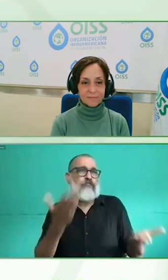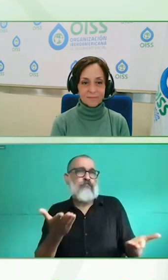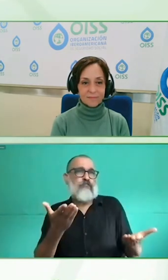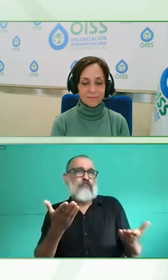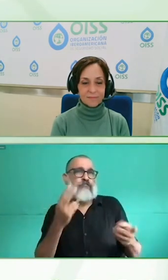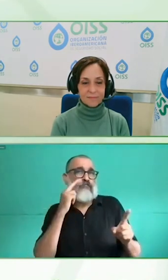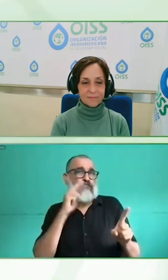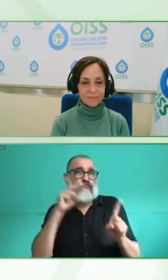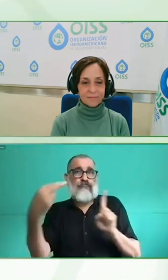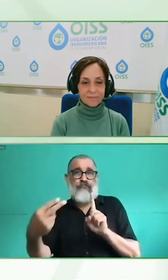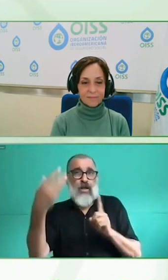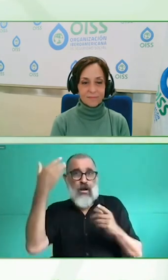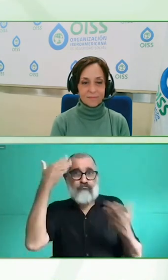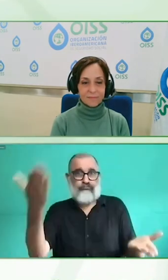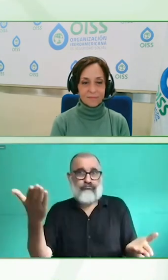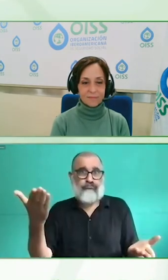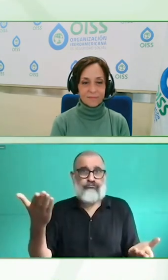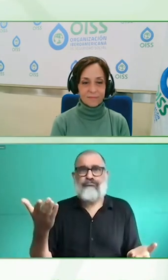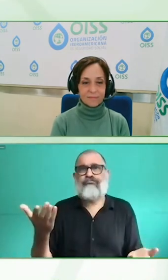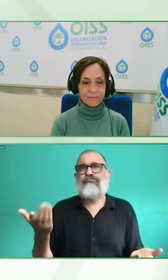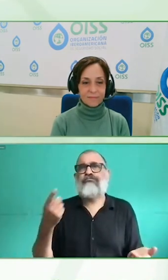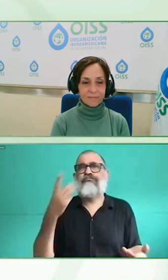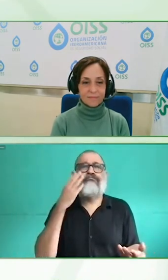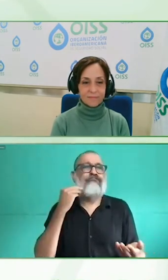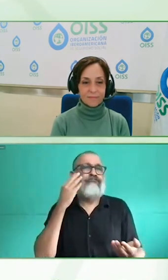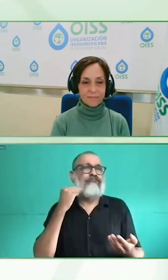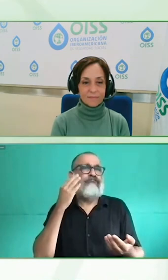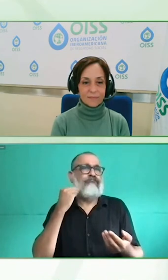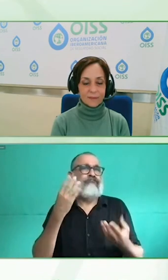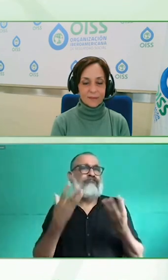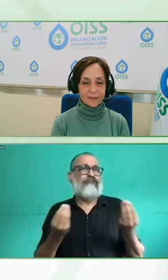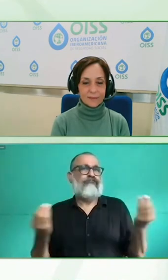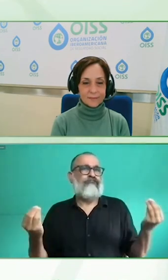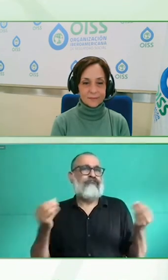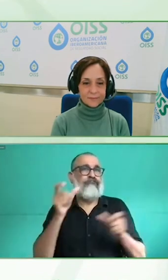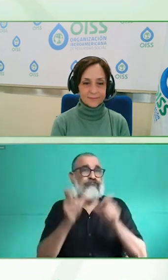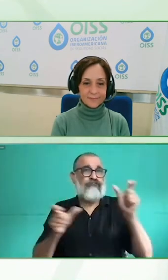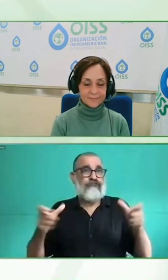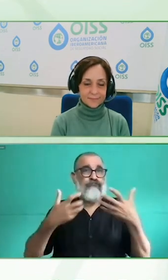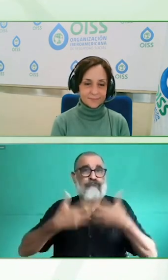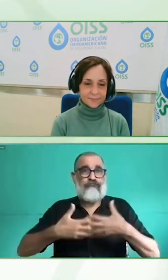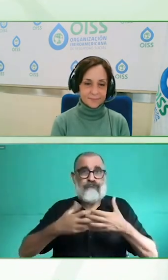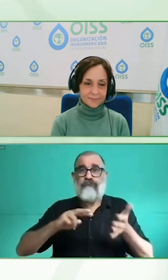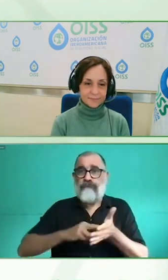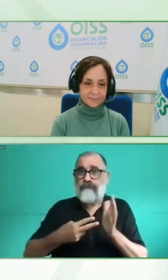de tu organización, muy difícilmente puedas tener en cuenta las necesidades de este público.